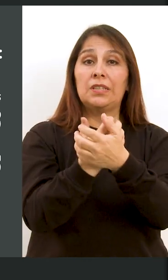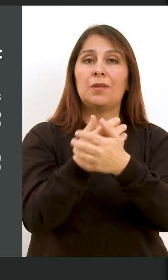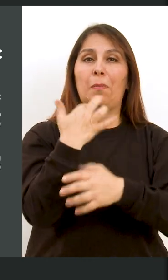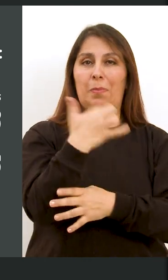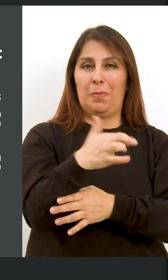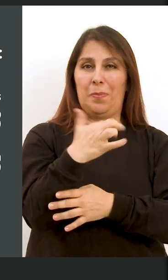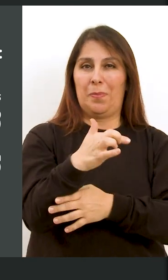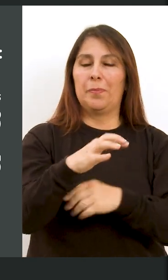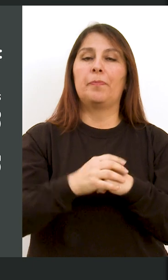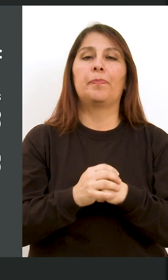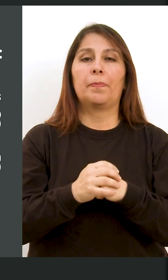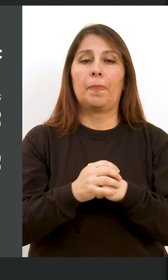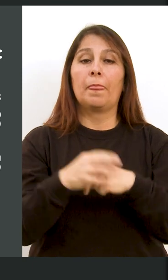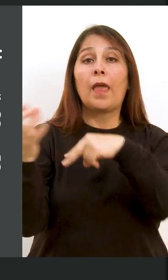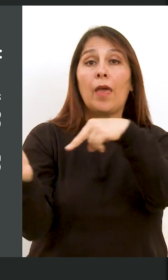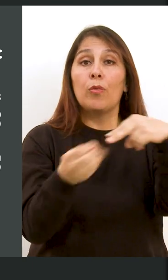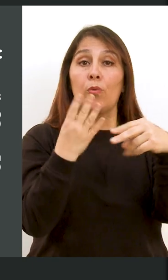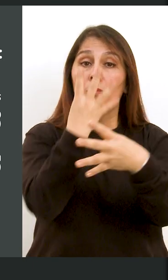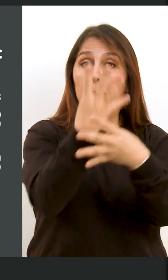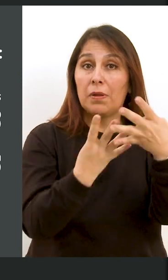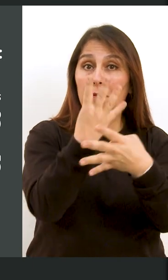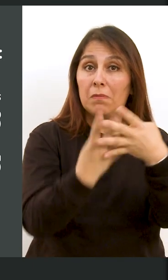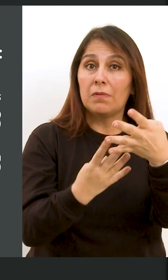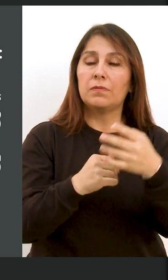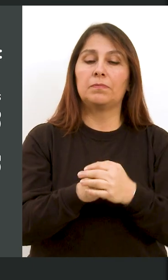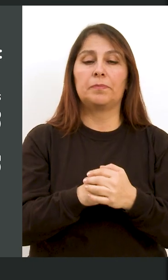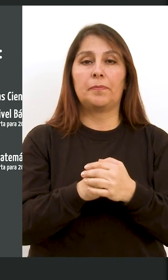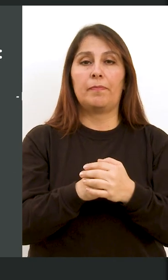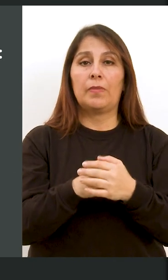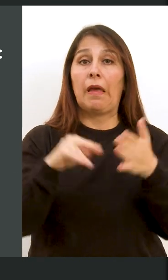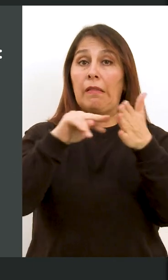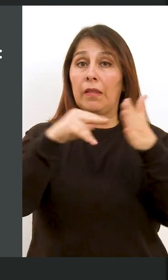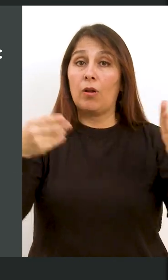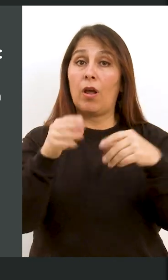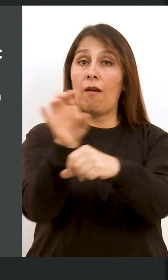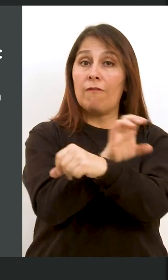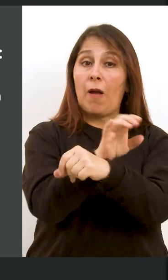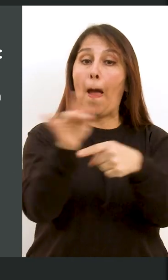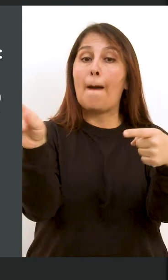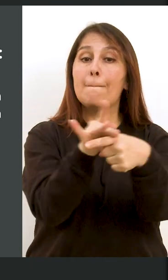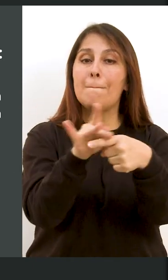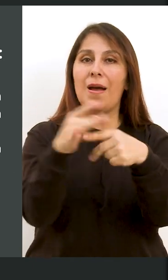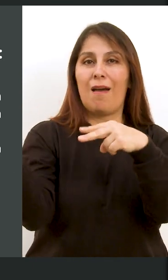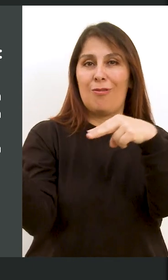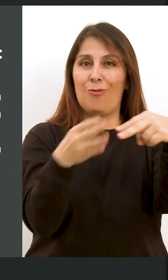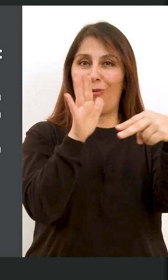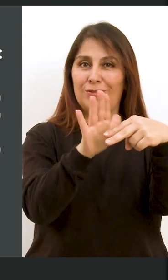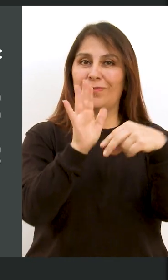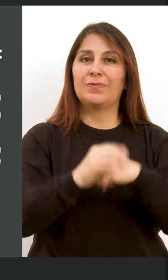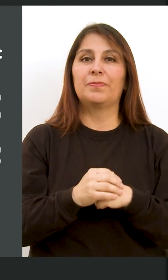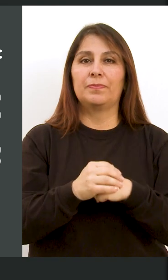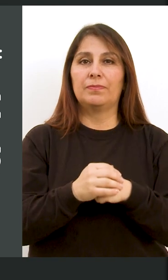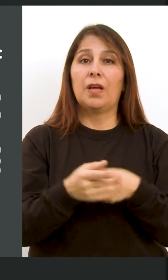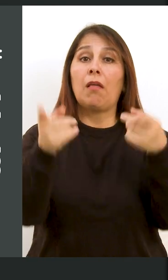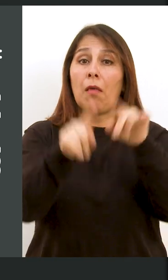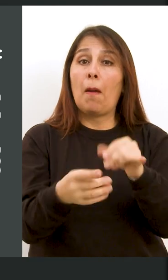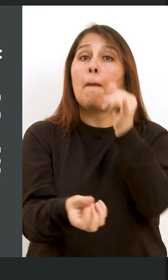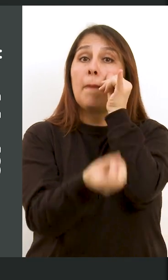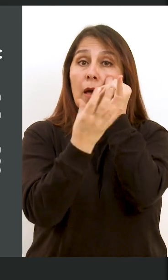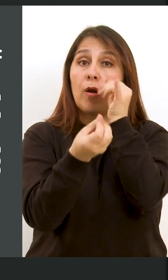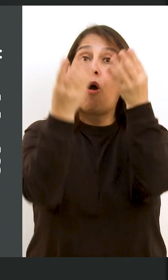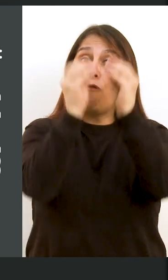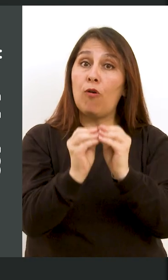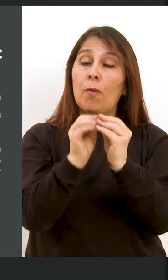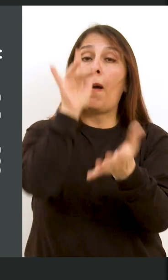las ciencias para el nivel básico, educación matemática, tecnologías de la información aplicadas a la educación y